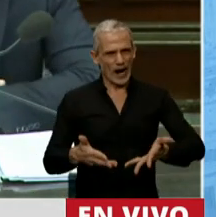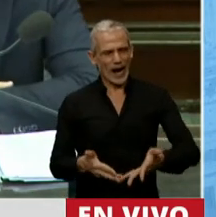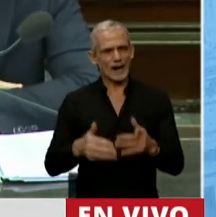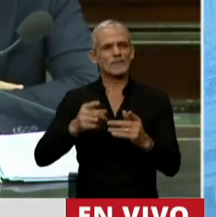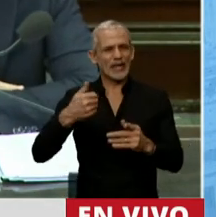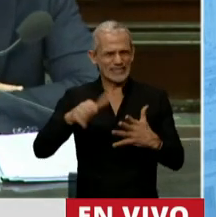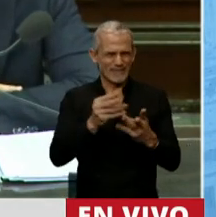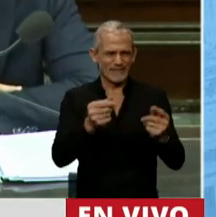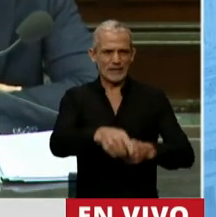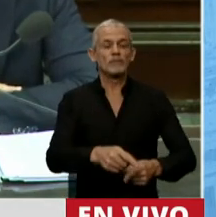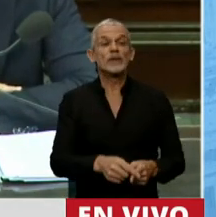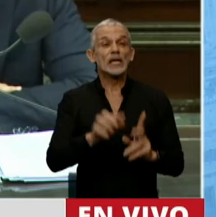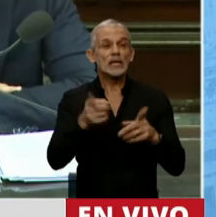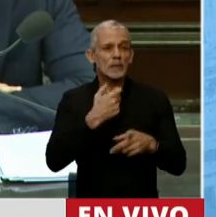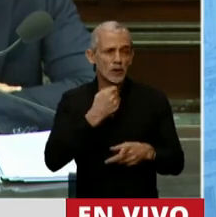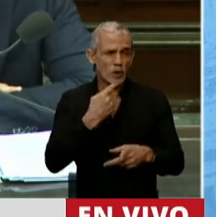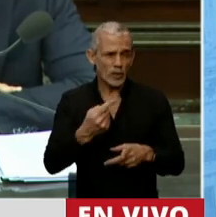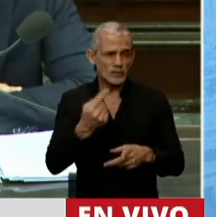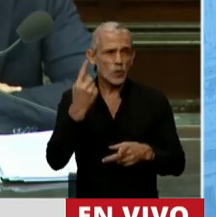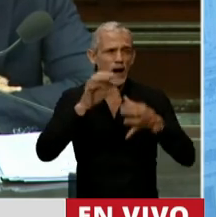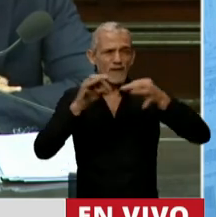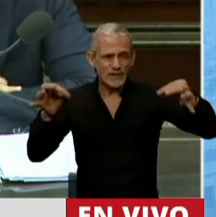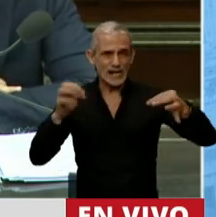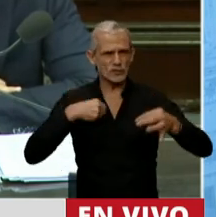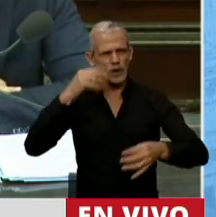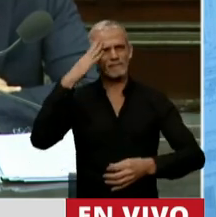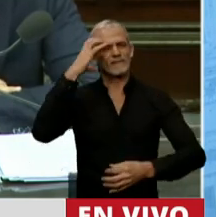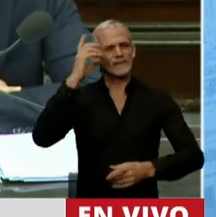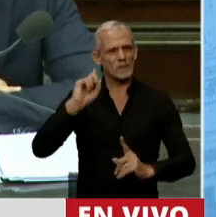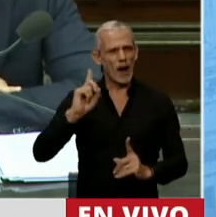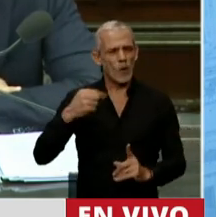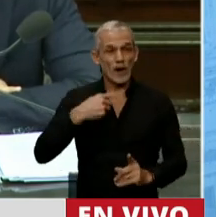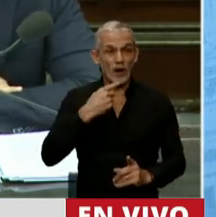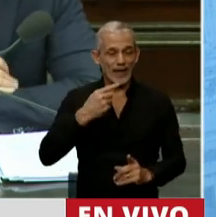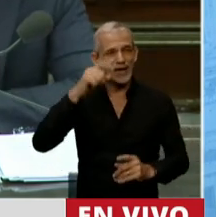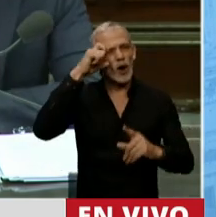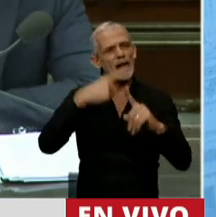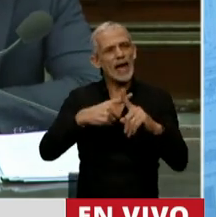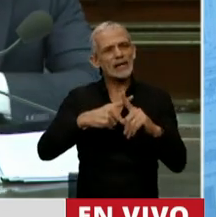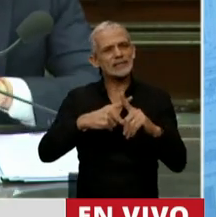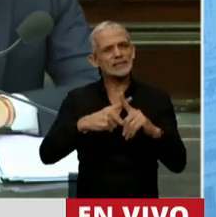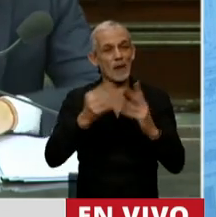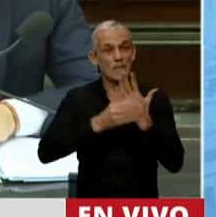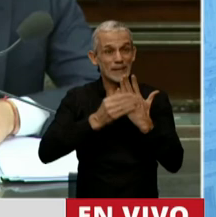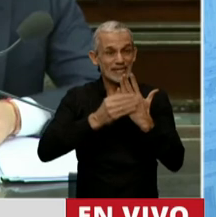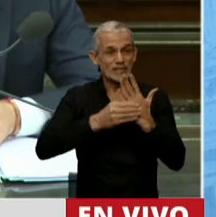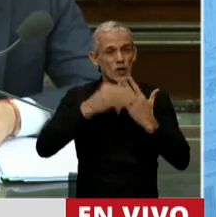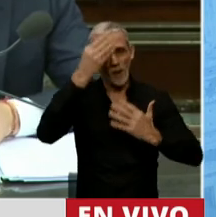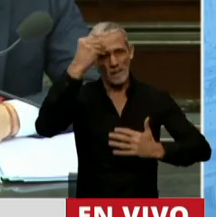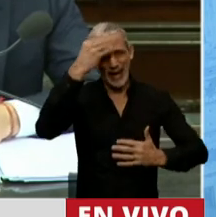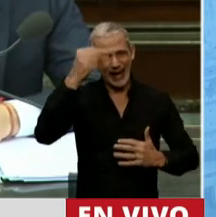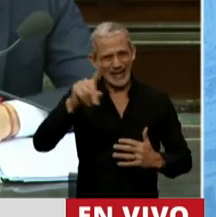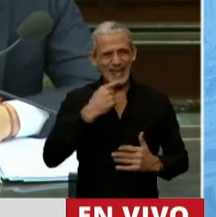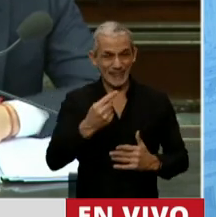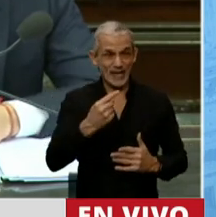decir solamente, citar algo que recuerdo que dijo el ex ministro Marcos Peña,